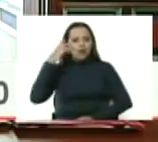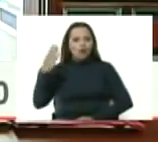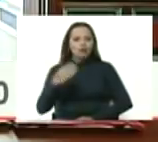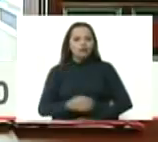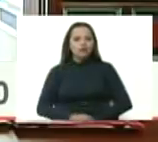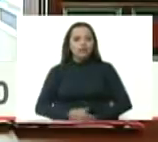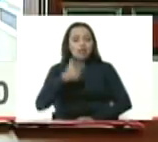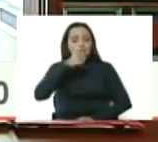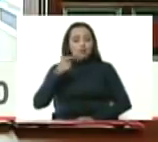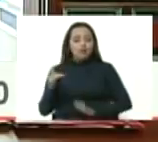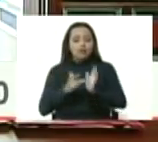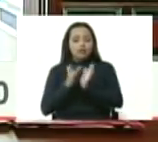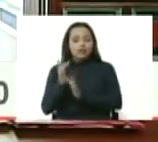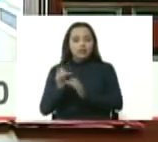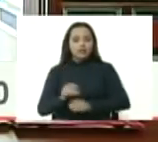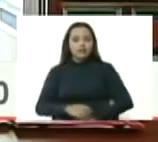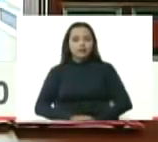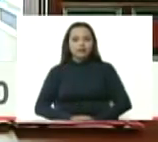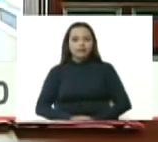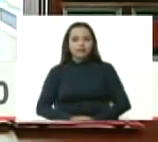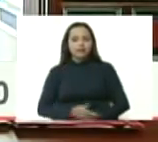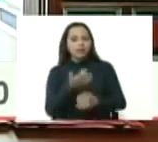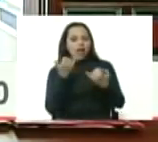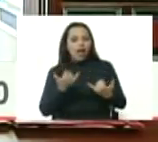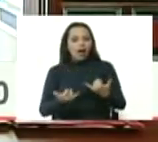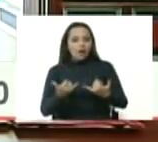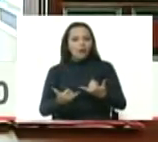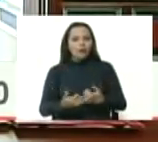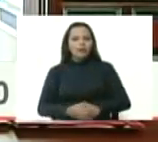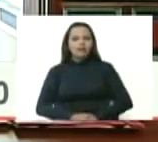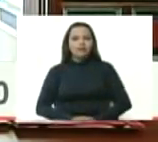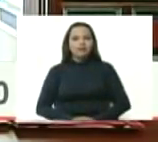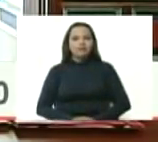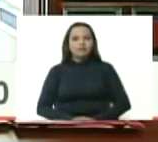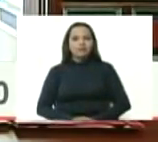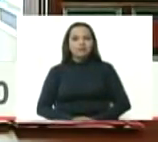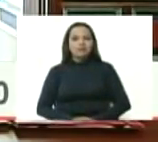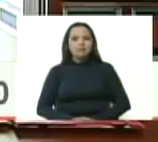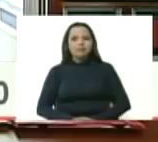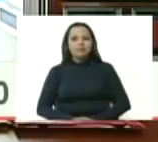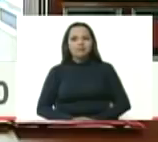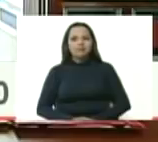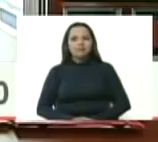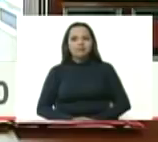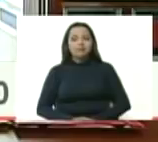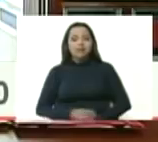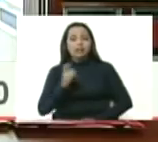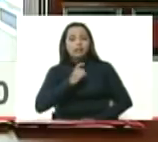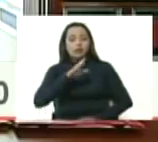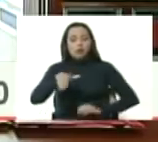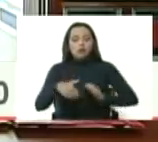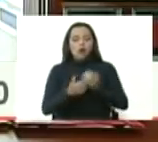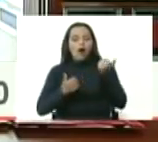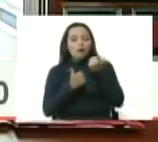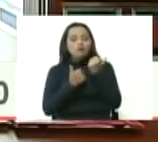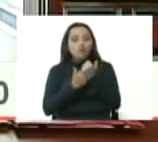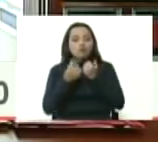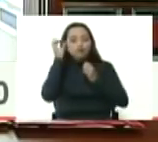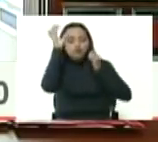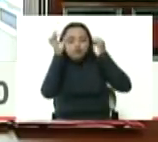Cristo. Ahora, yo pido todo el apoyo creativo